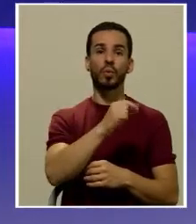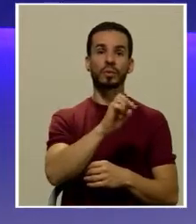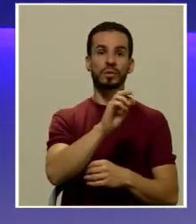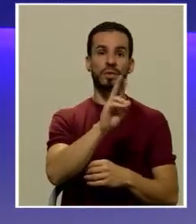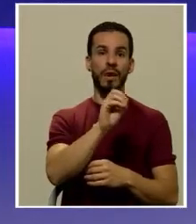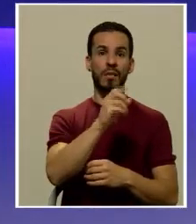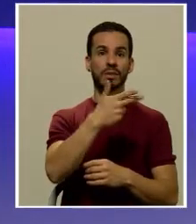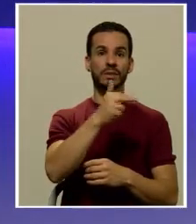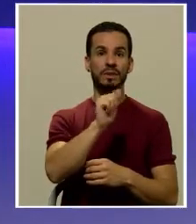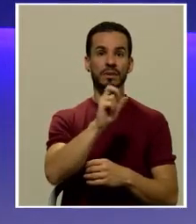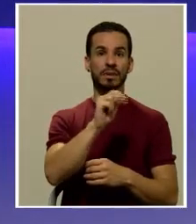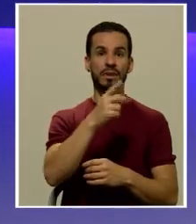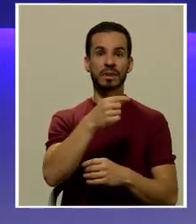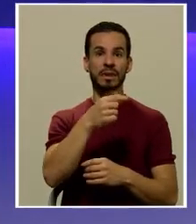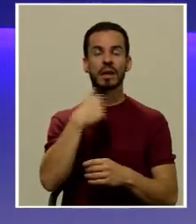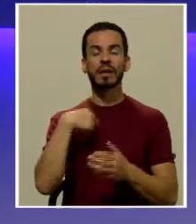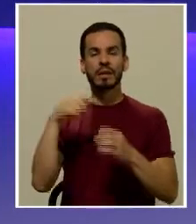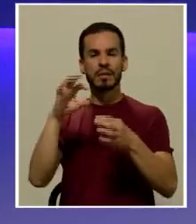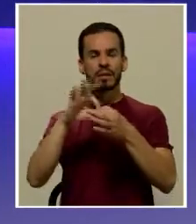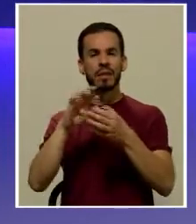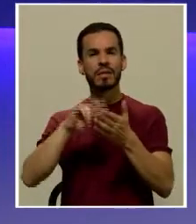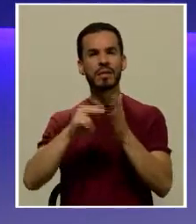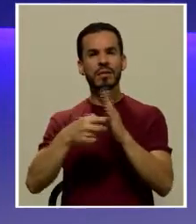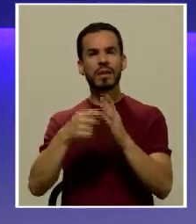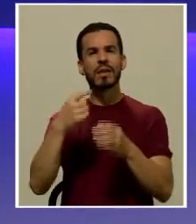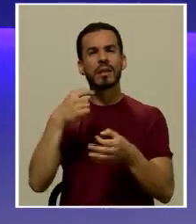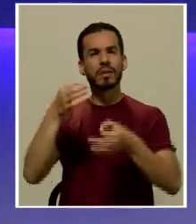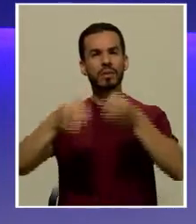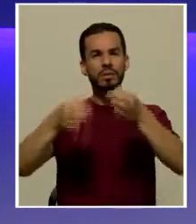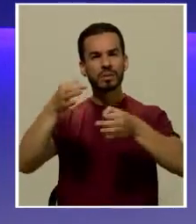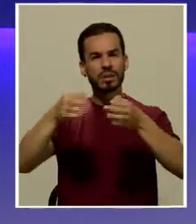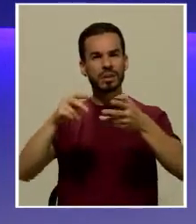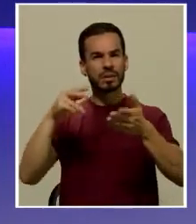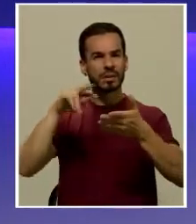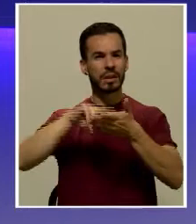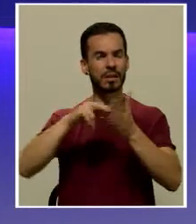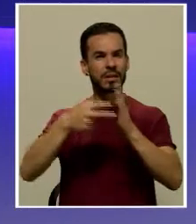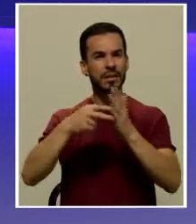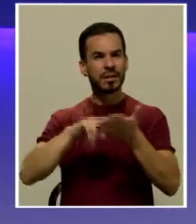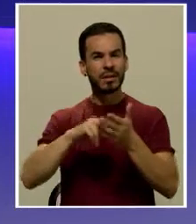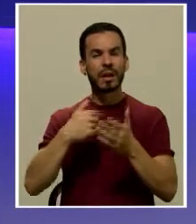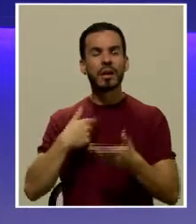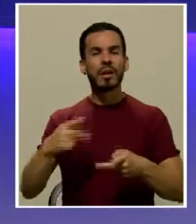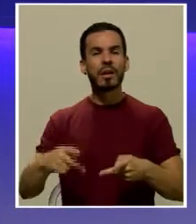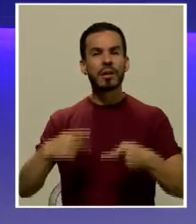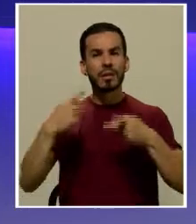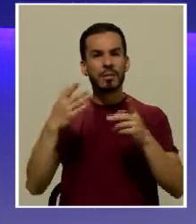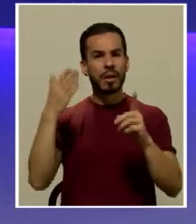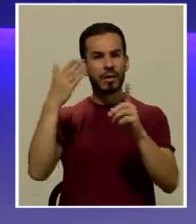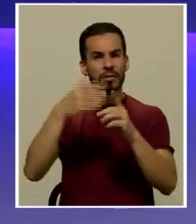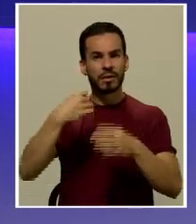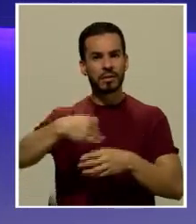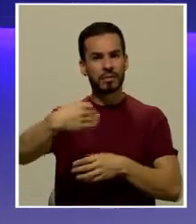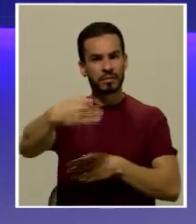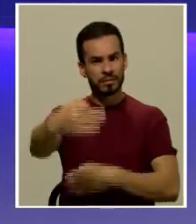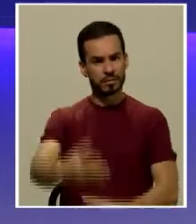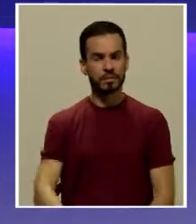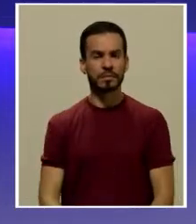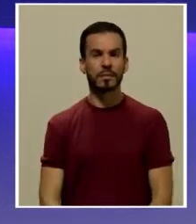serie de ideas sobre la justicia que tienen un enorme impacto sobre la vida contemporánea.